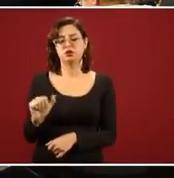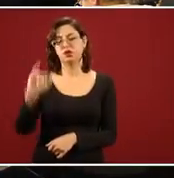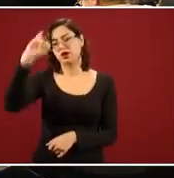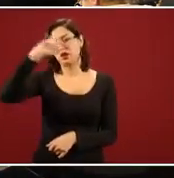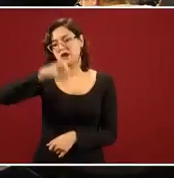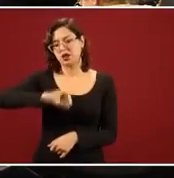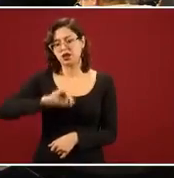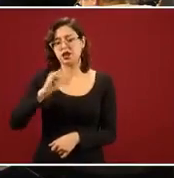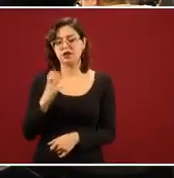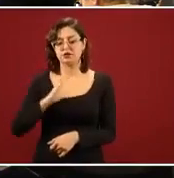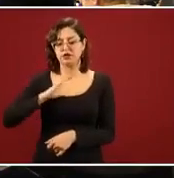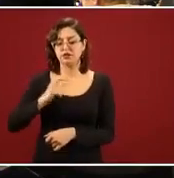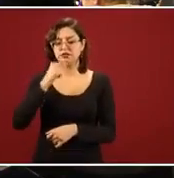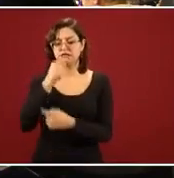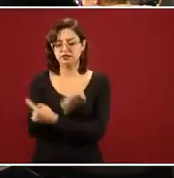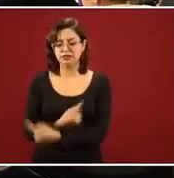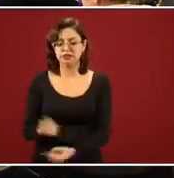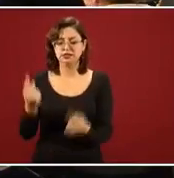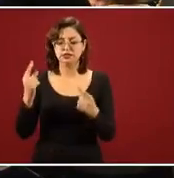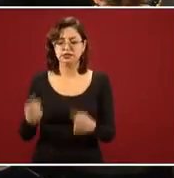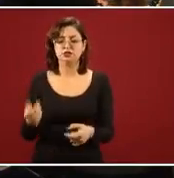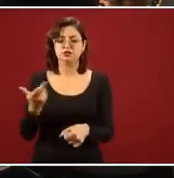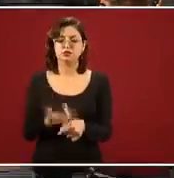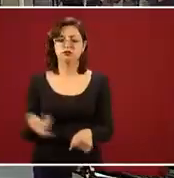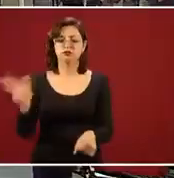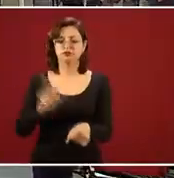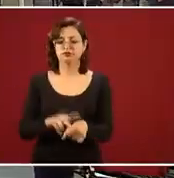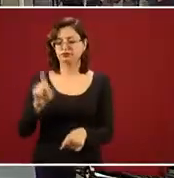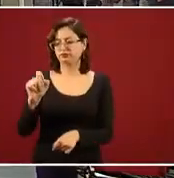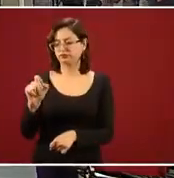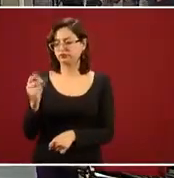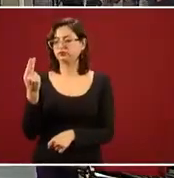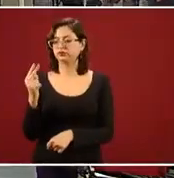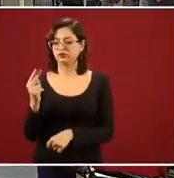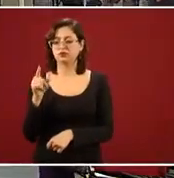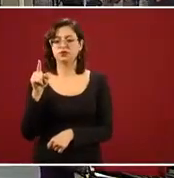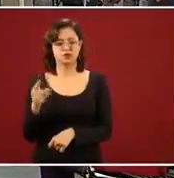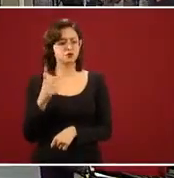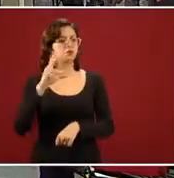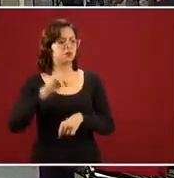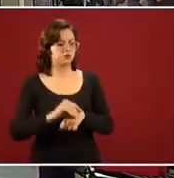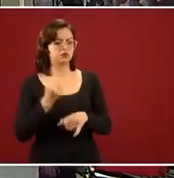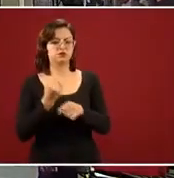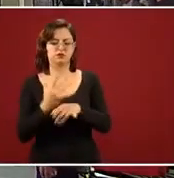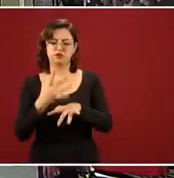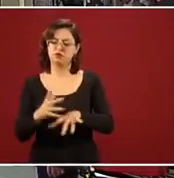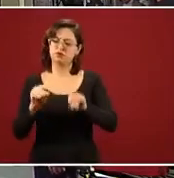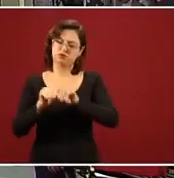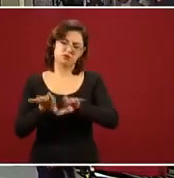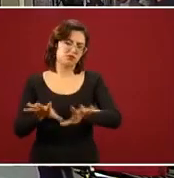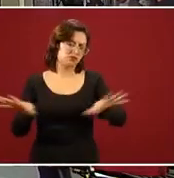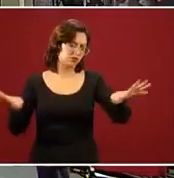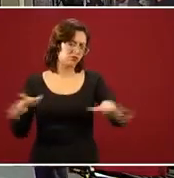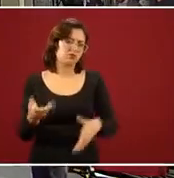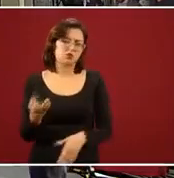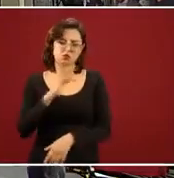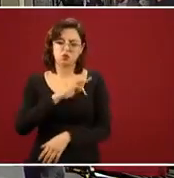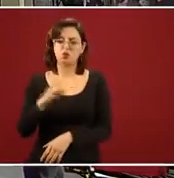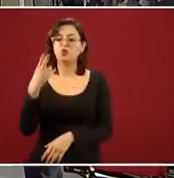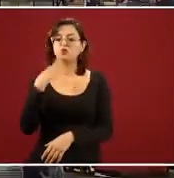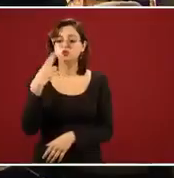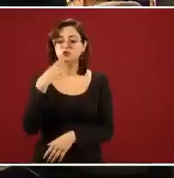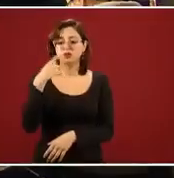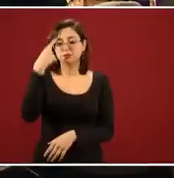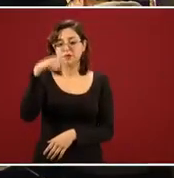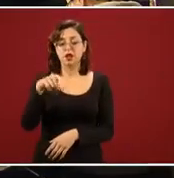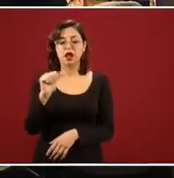del Hospital 20 de Noviembre del Issste. Y me autoriza a que… Y autoriza a que se utilice esta información en caso de que sea necesario para que